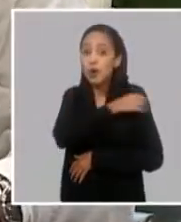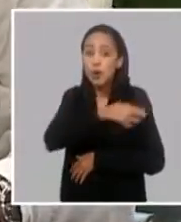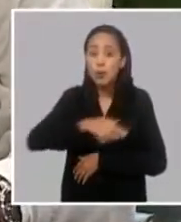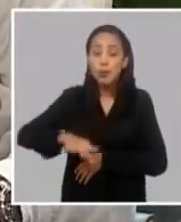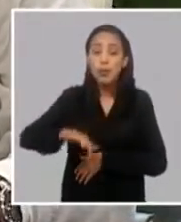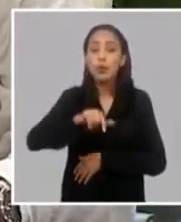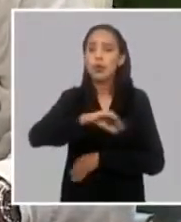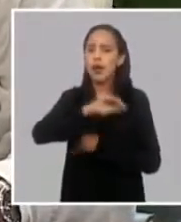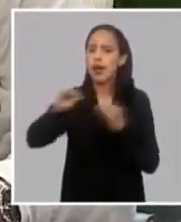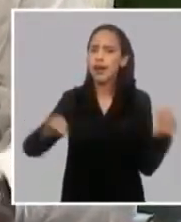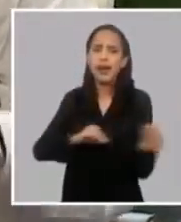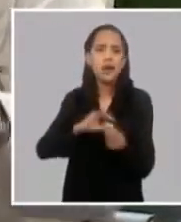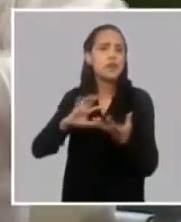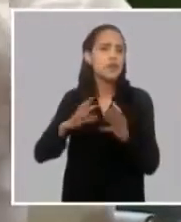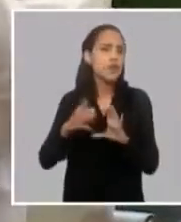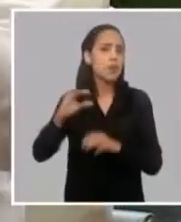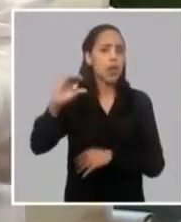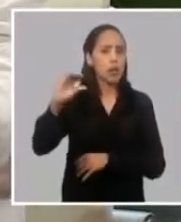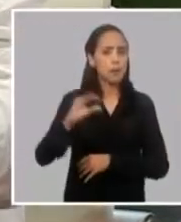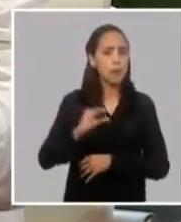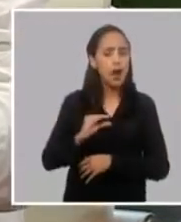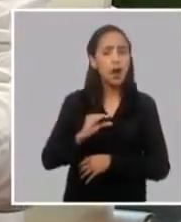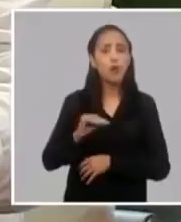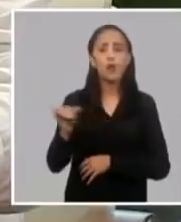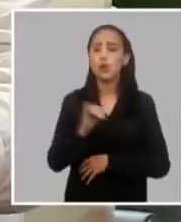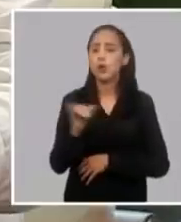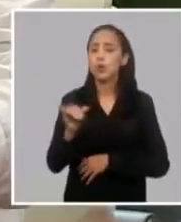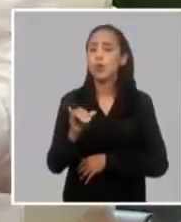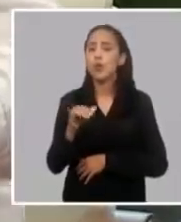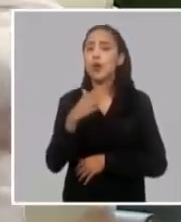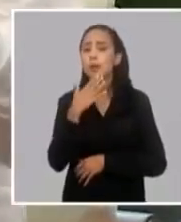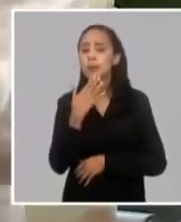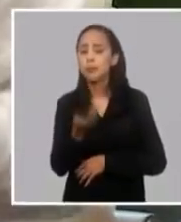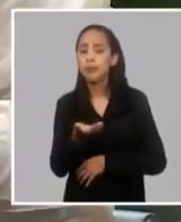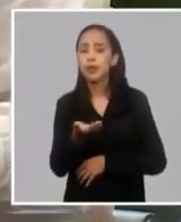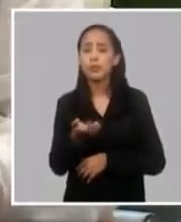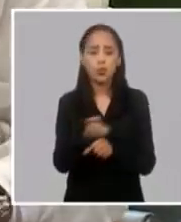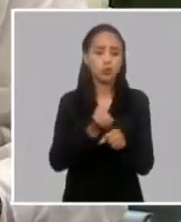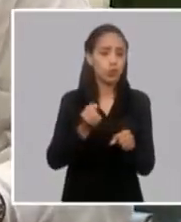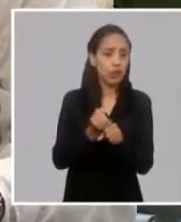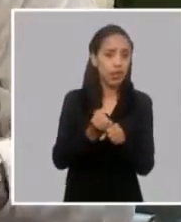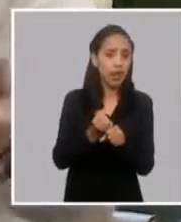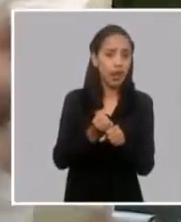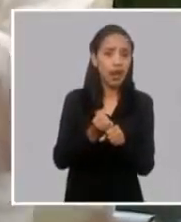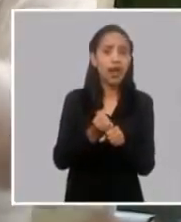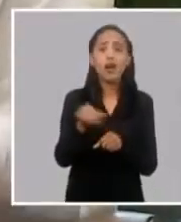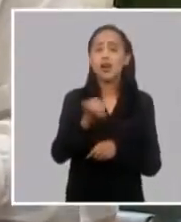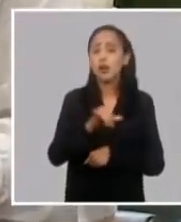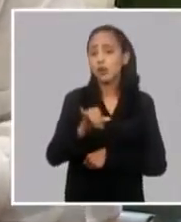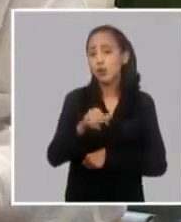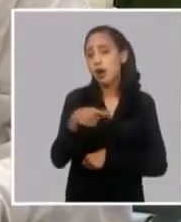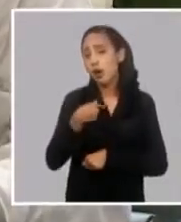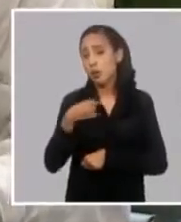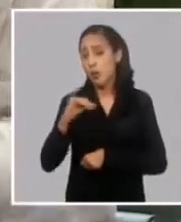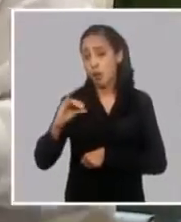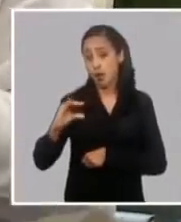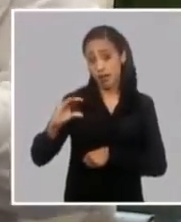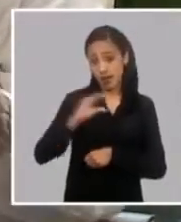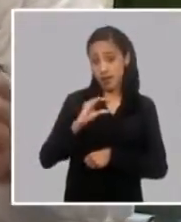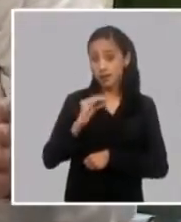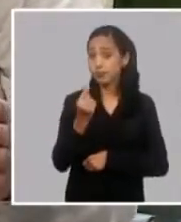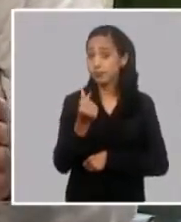modificación de los sistemas de pago incorporamos la distribución de la utilidad en la propia como ingreso móvil de los trabajadores